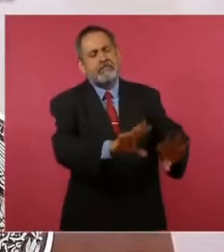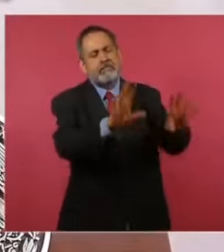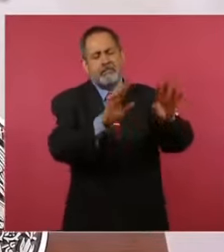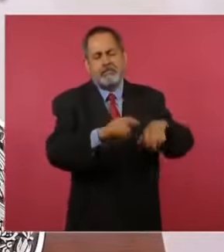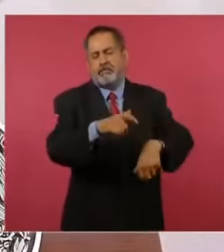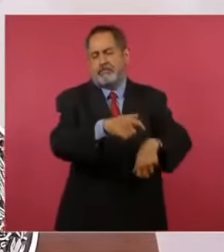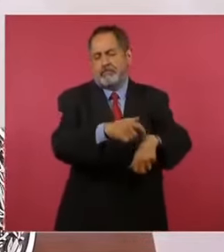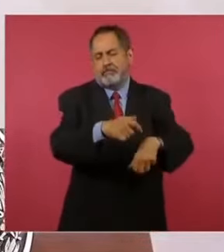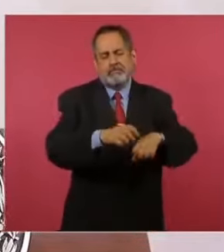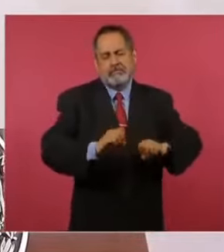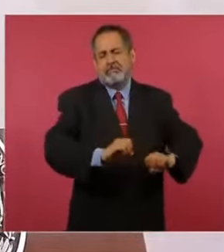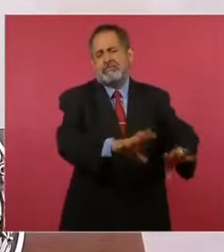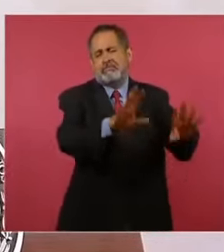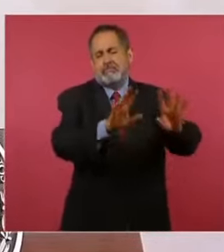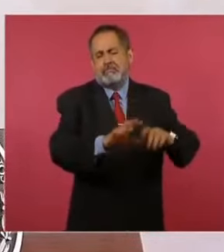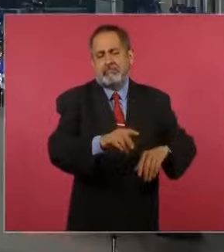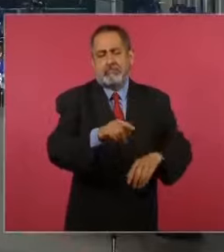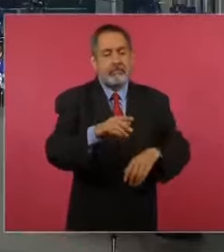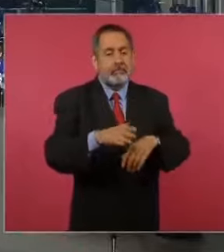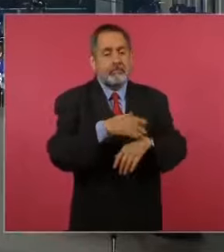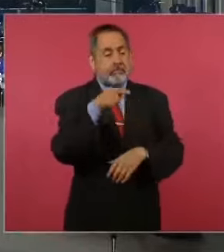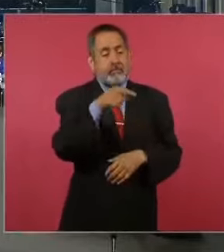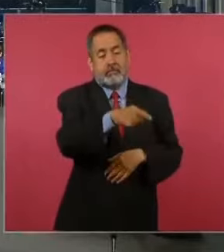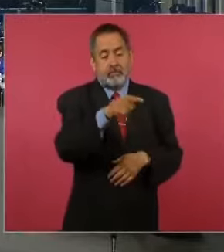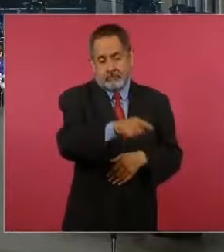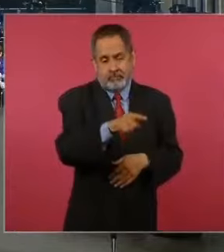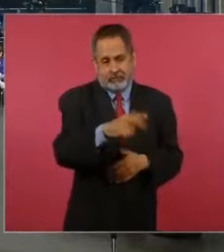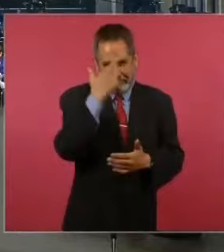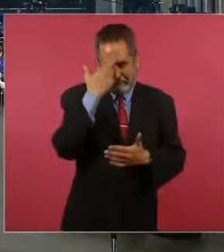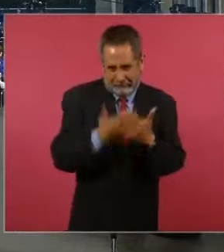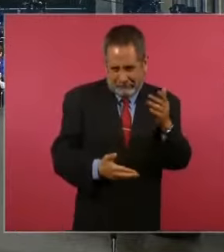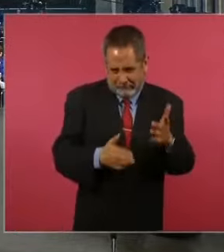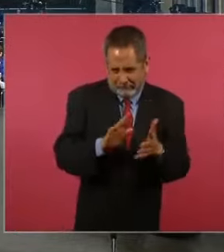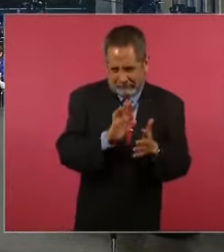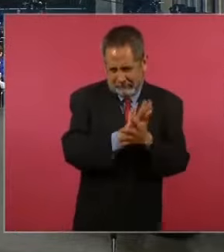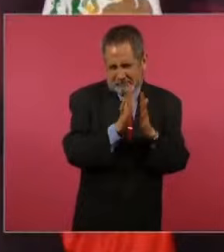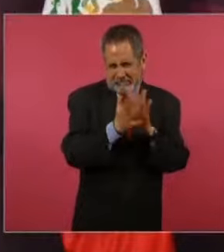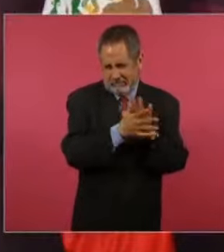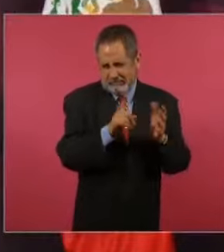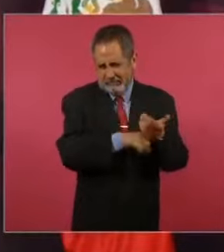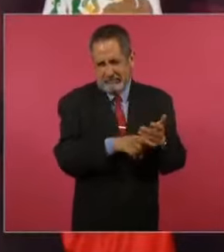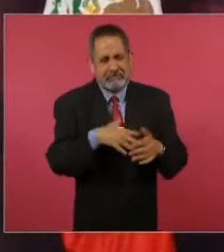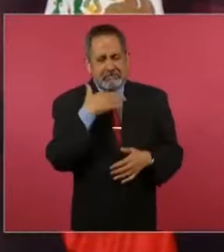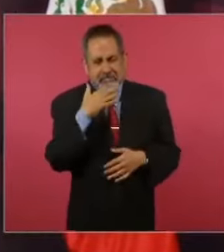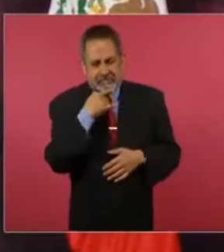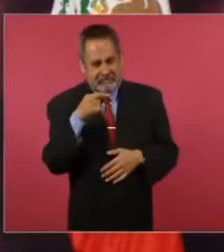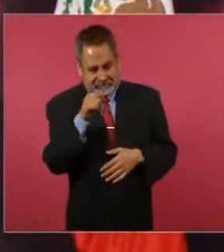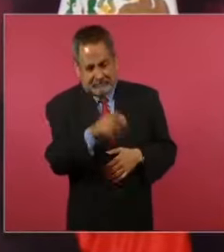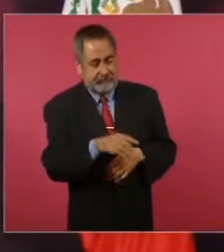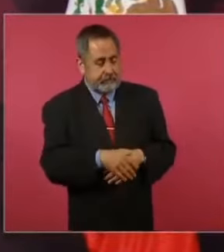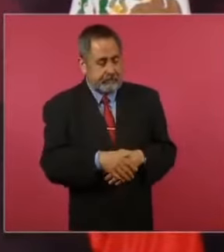presunto delincuente de cuello blanco o de la delincuencia organizada porque